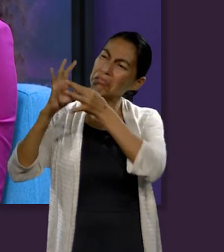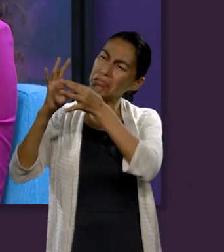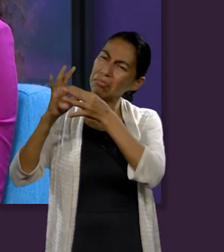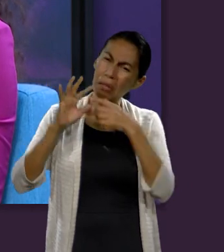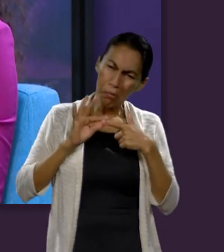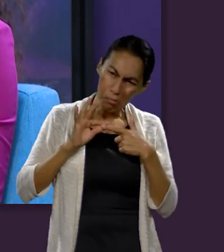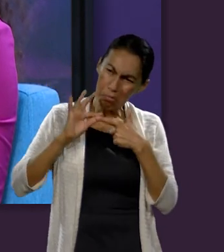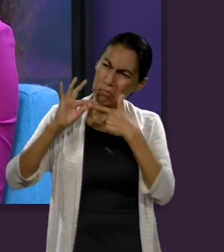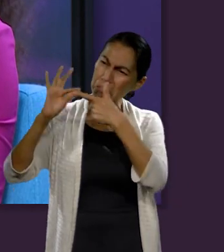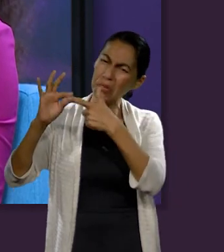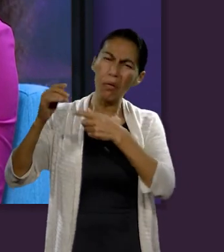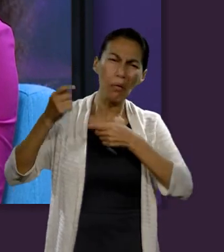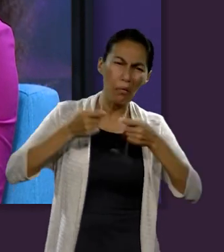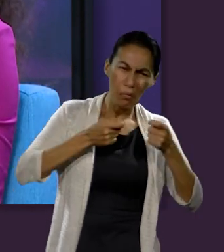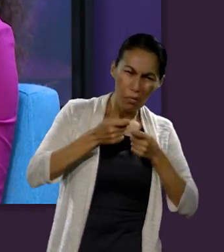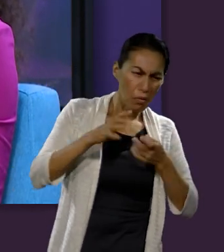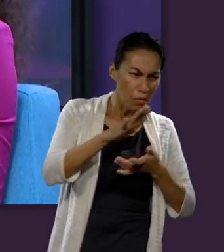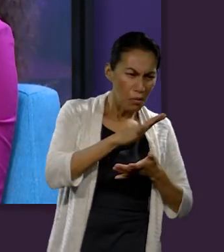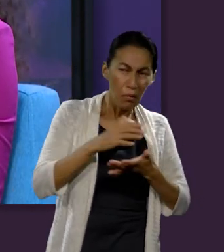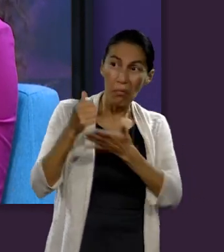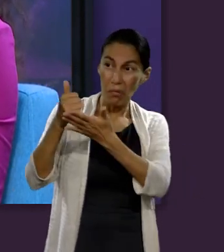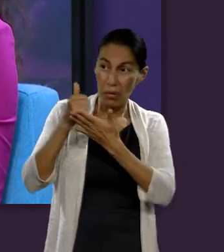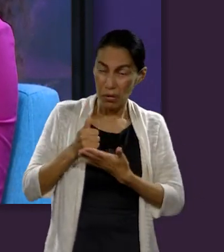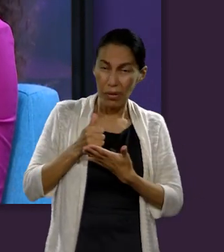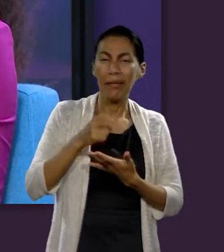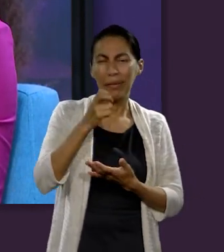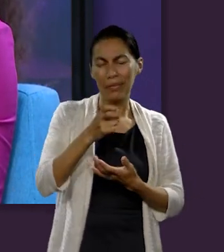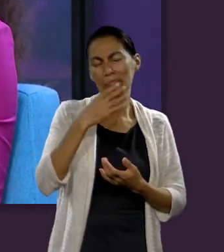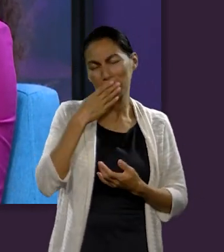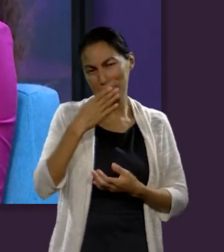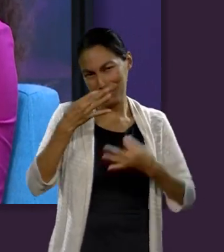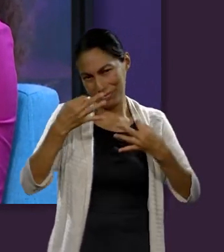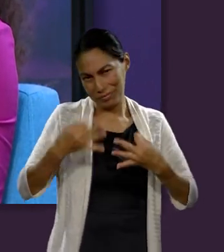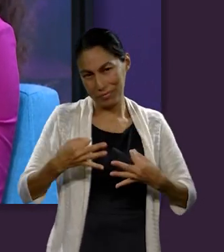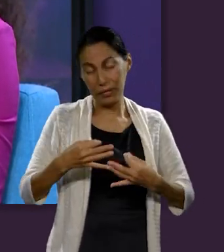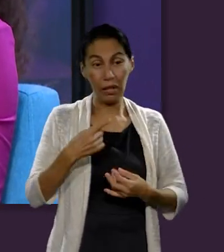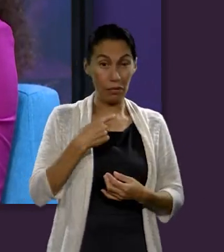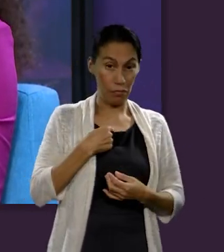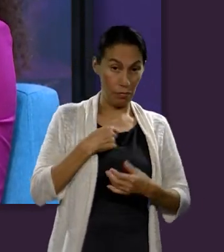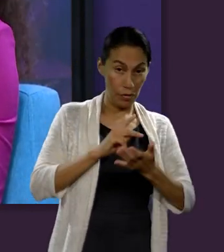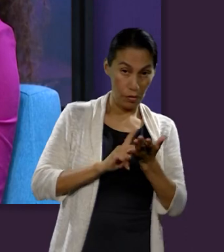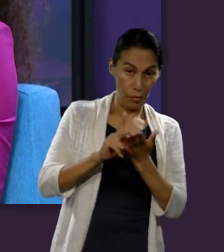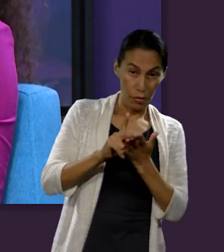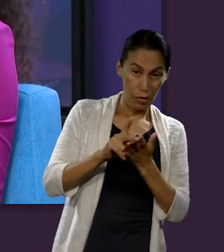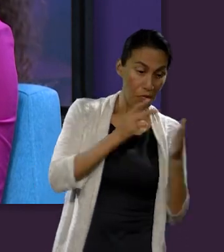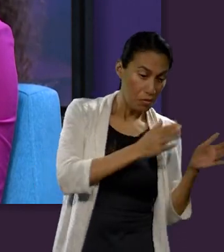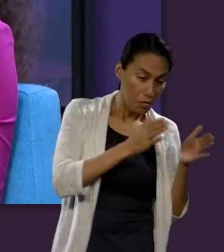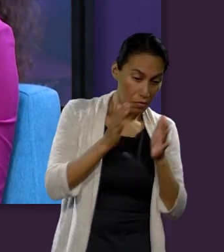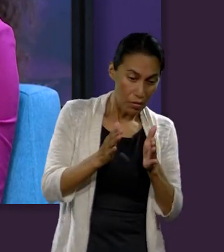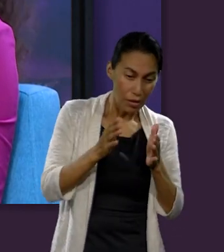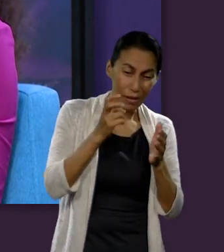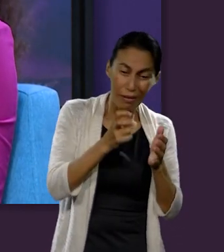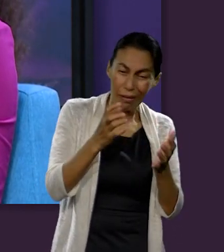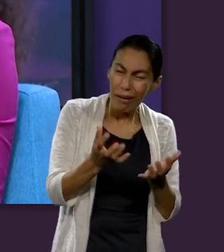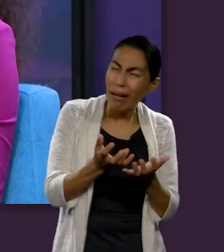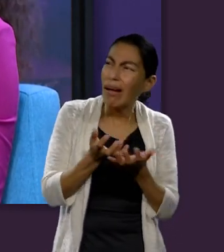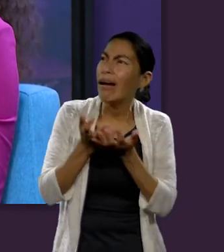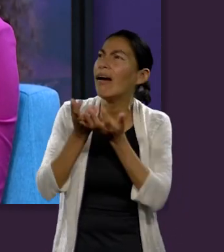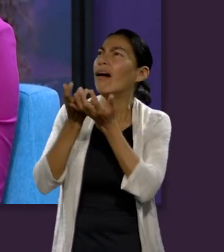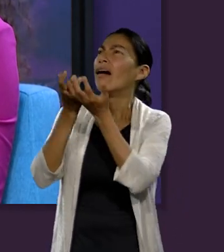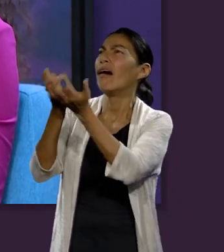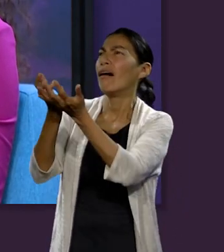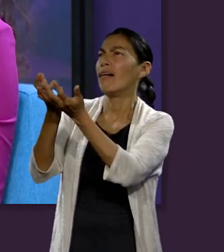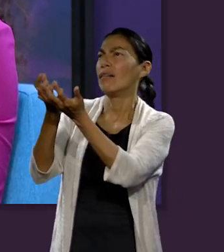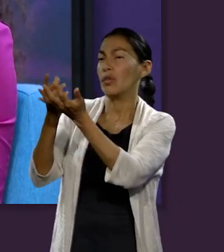podemos empezar a sentir esa paz. Y cuando entregamos entonces nuestra voluntad, nuestros planes a Él, es que